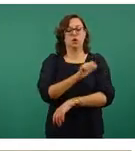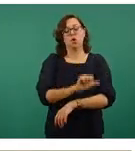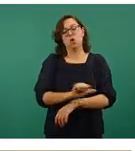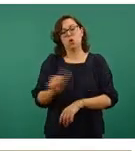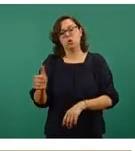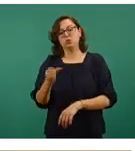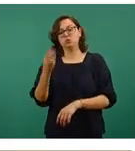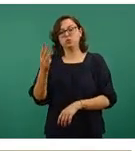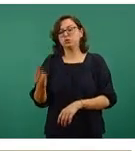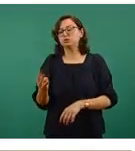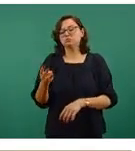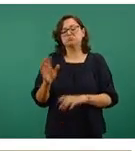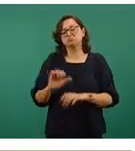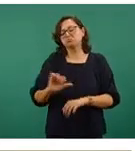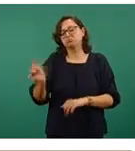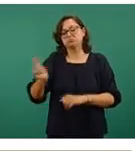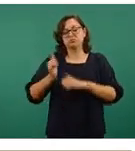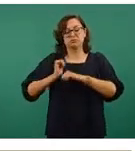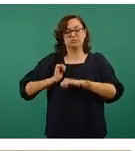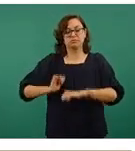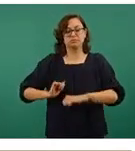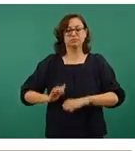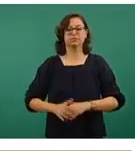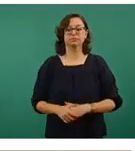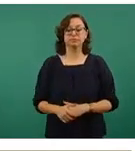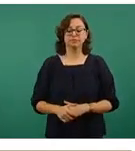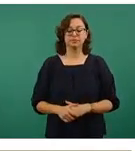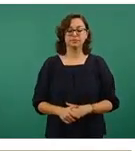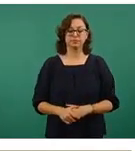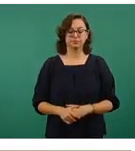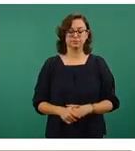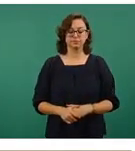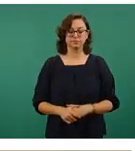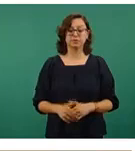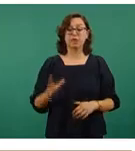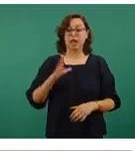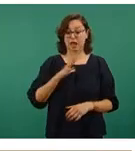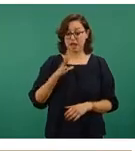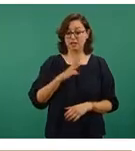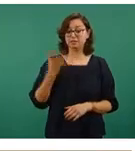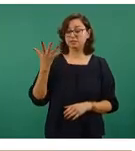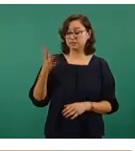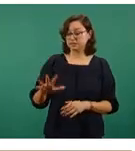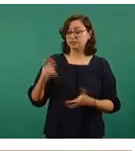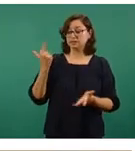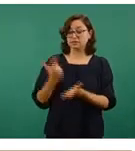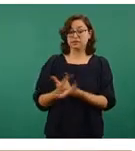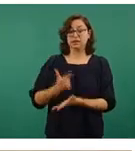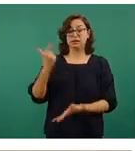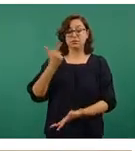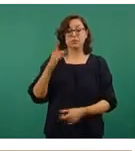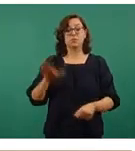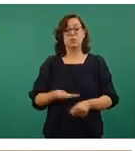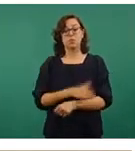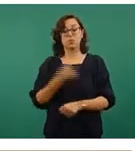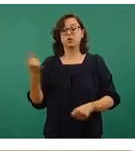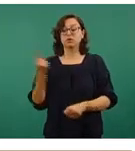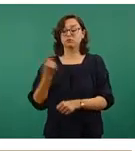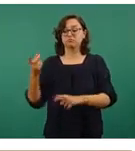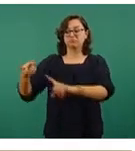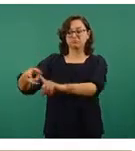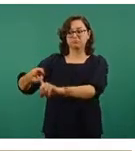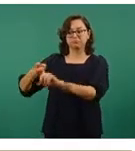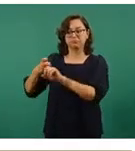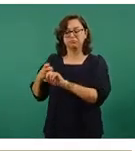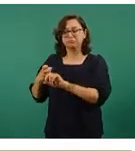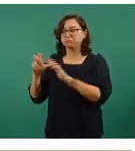autoridades. Tenemos 10 casos graves relacionados con la desaparición o lamentables fallecimientos